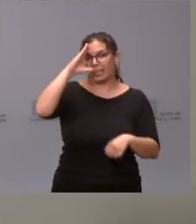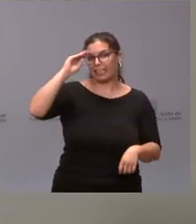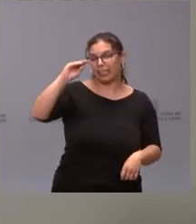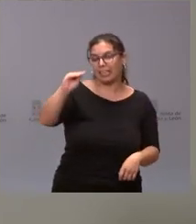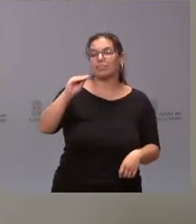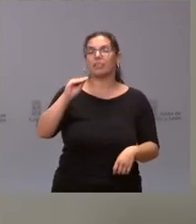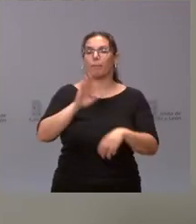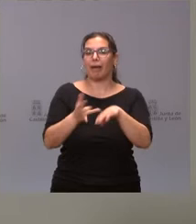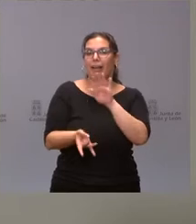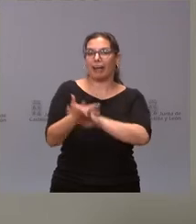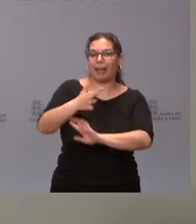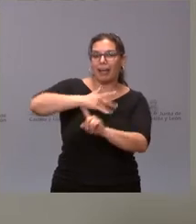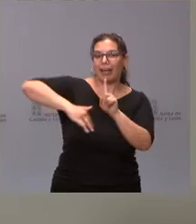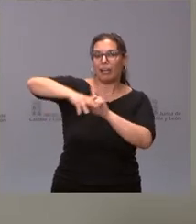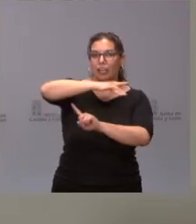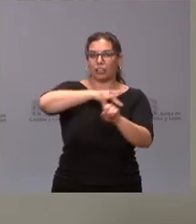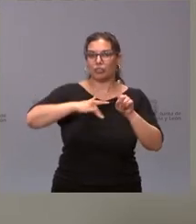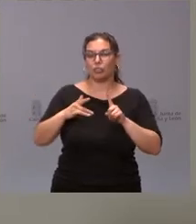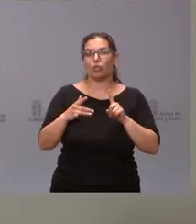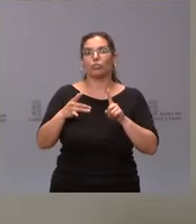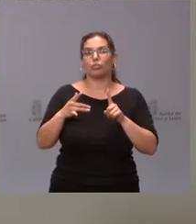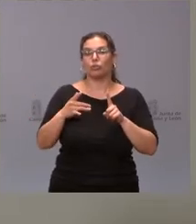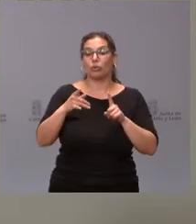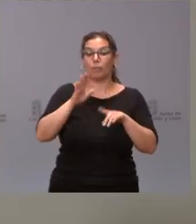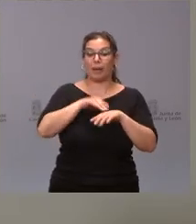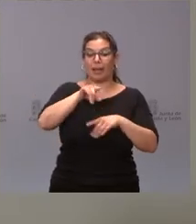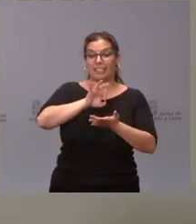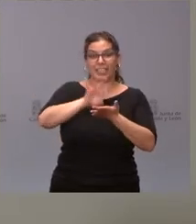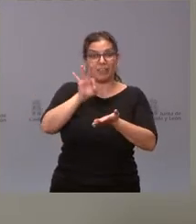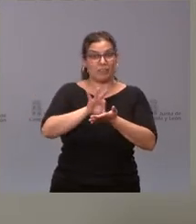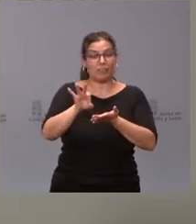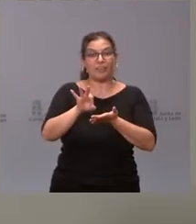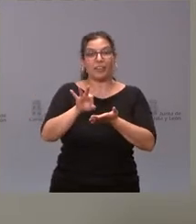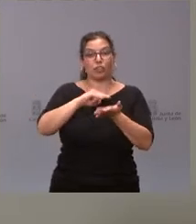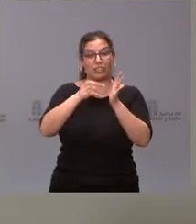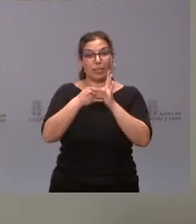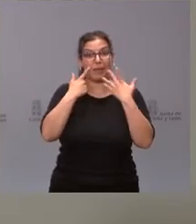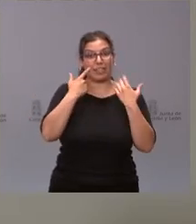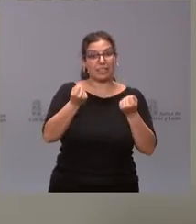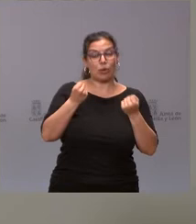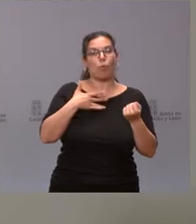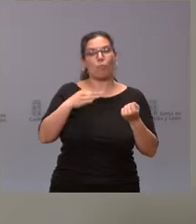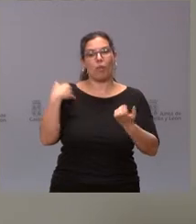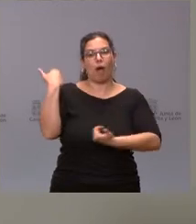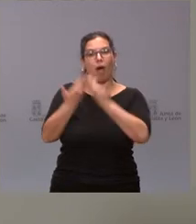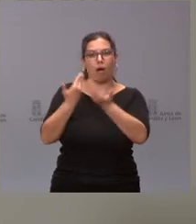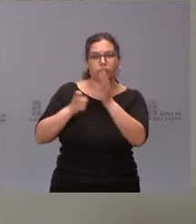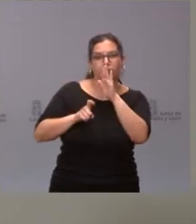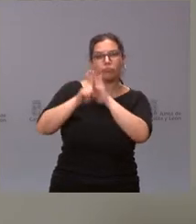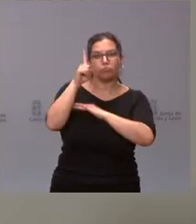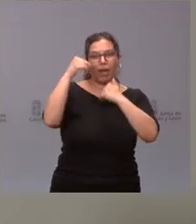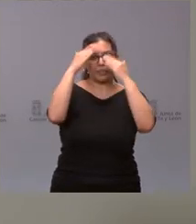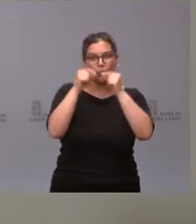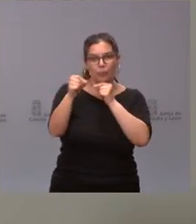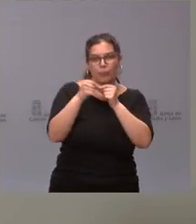en marcha un entorno inalámbrico en donde los servicios correspondientes del sistema de salud puedan avanzar y para su uso